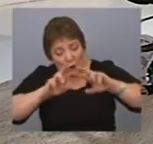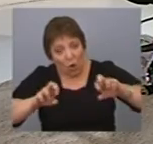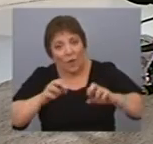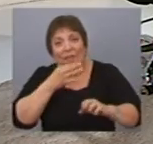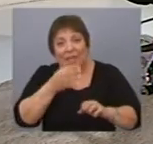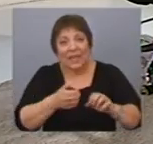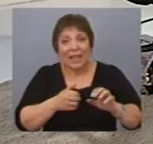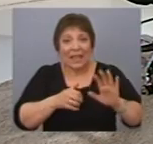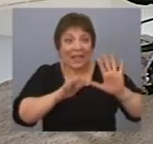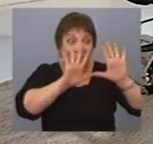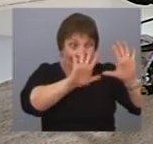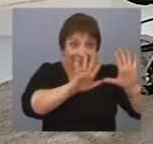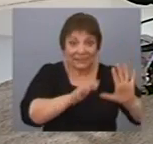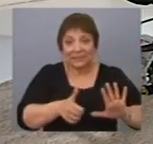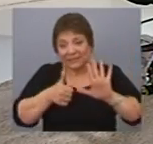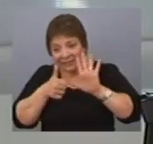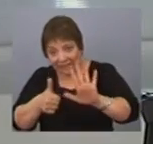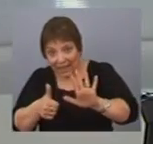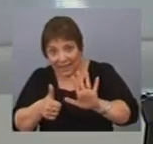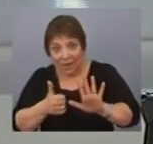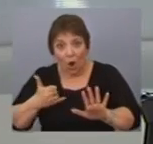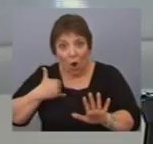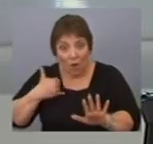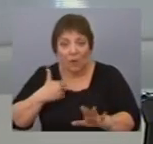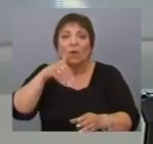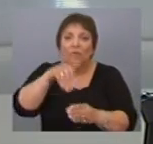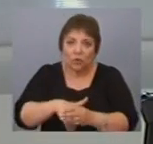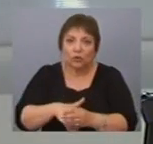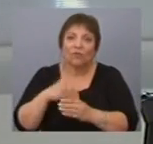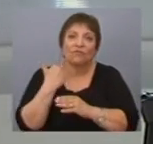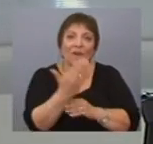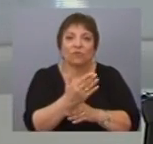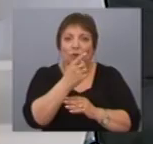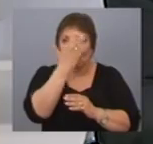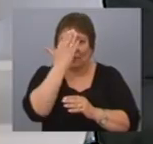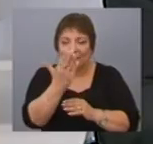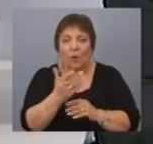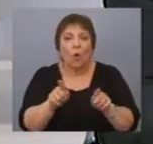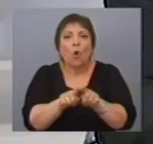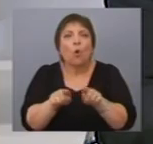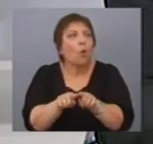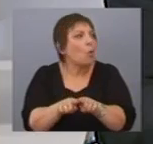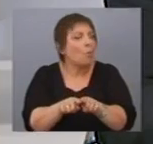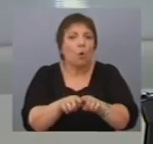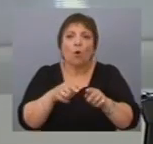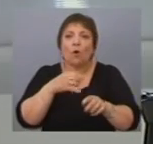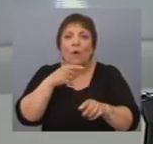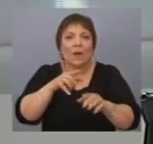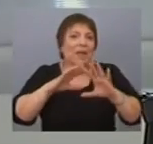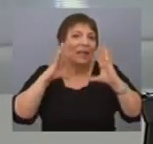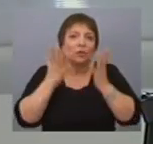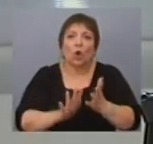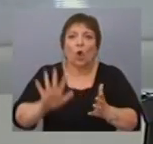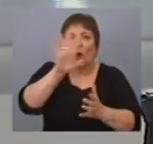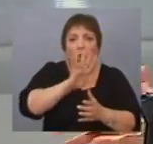6 de cada 10 jóvenes votaron al Frente Amplio como un fenómeno que ocurre en todo el